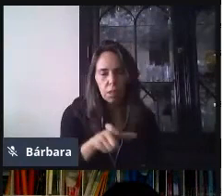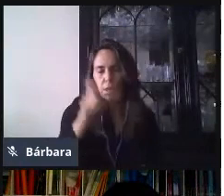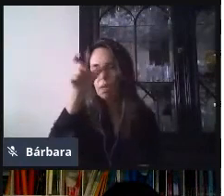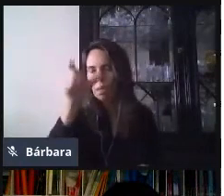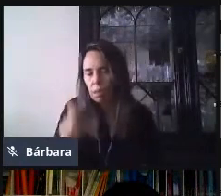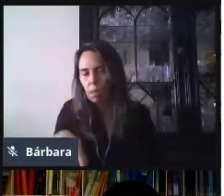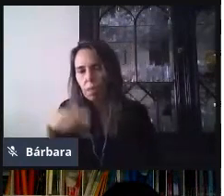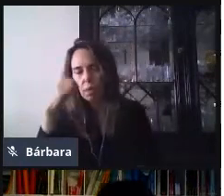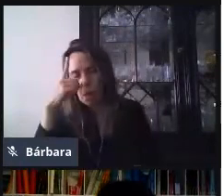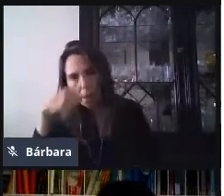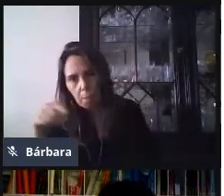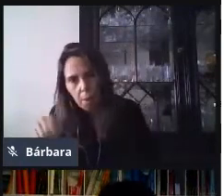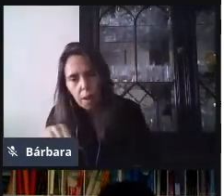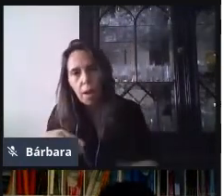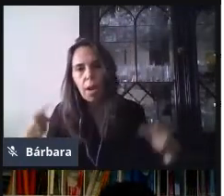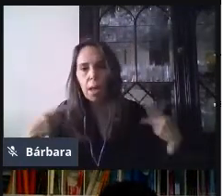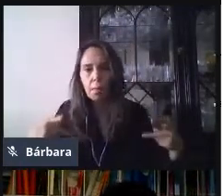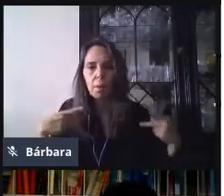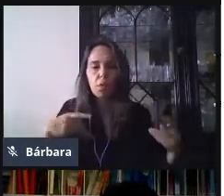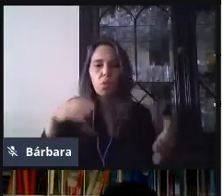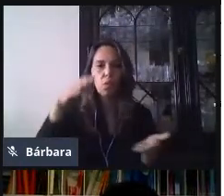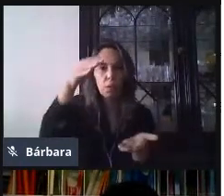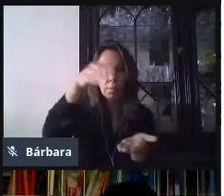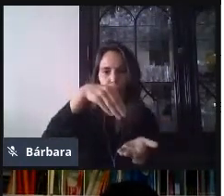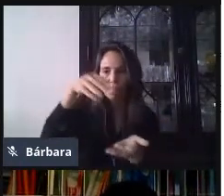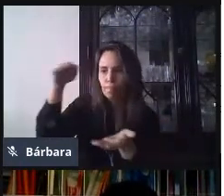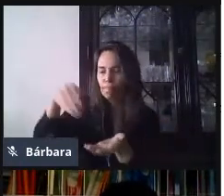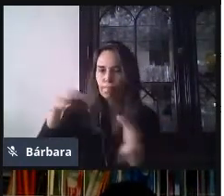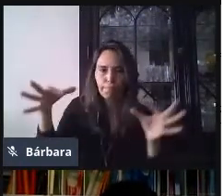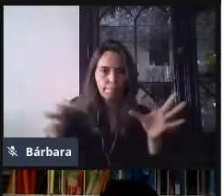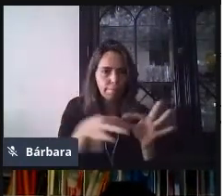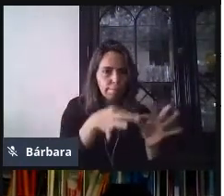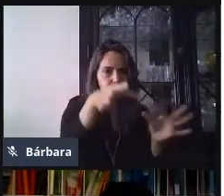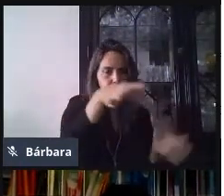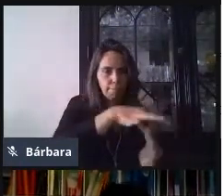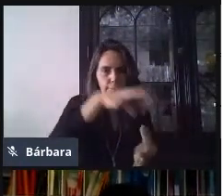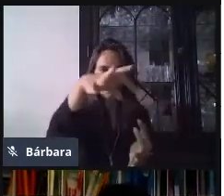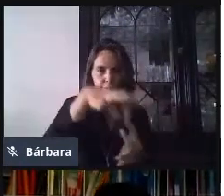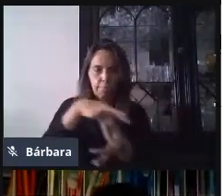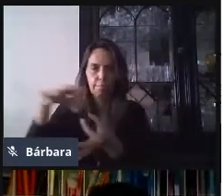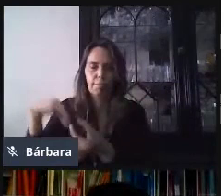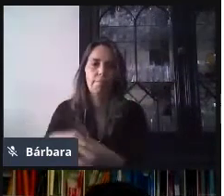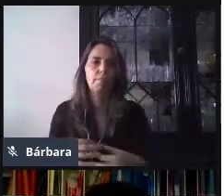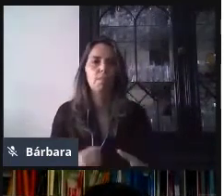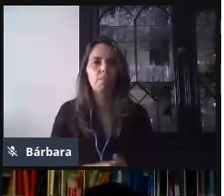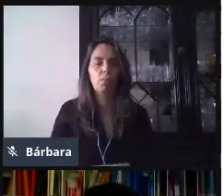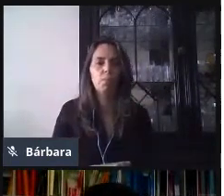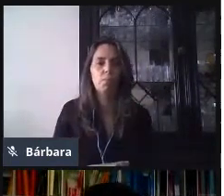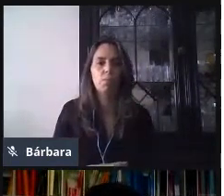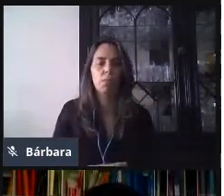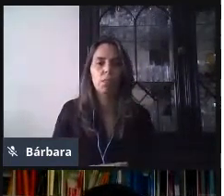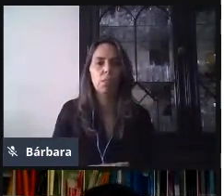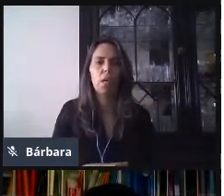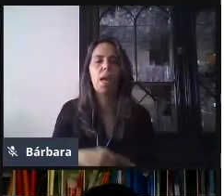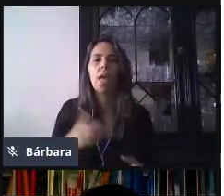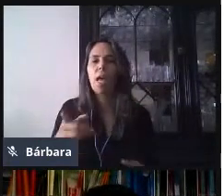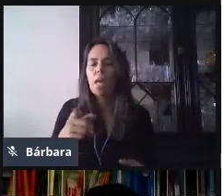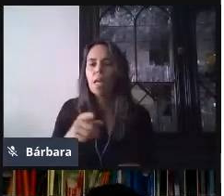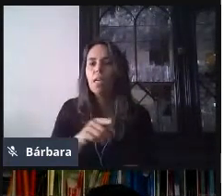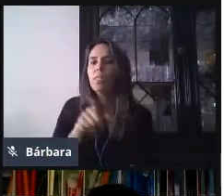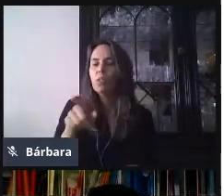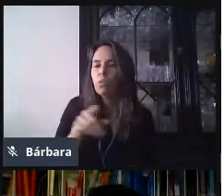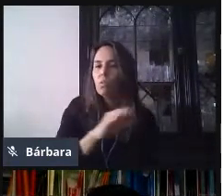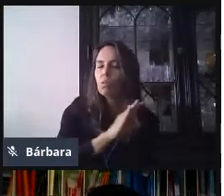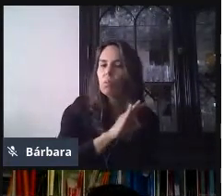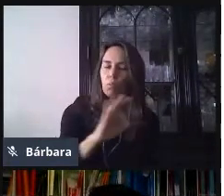que tener en cuenta al hacer esta actividad. ¿Cómo voy a compartir un formulario y para qué me va a servir? Compartir